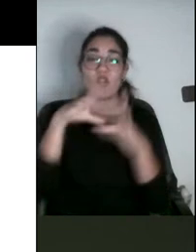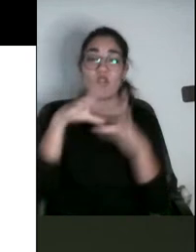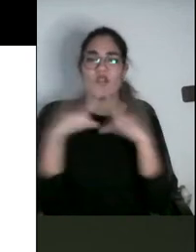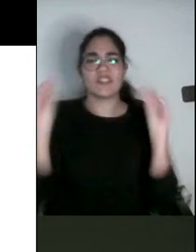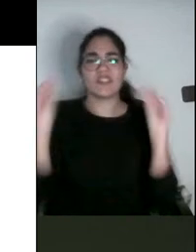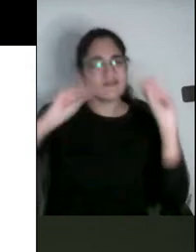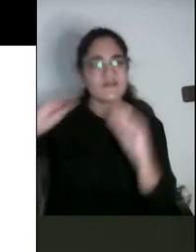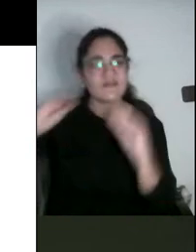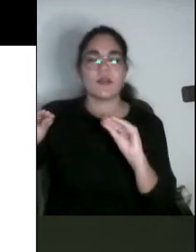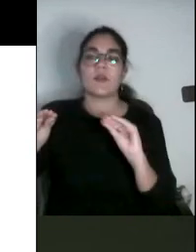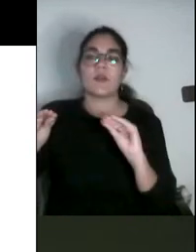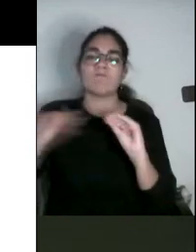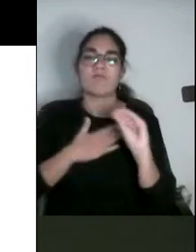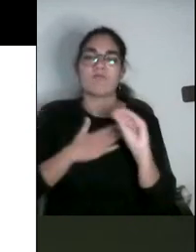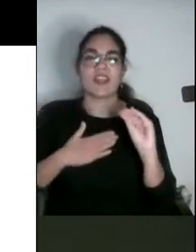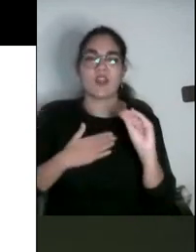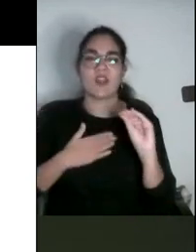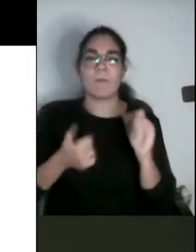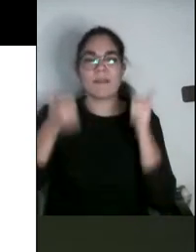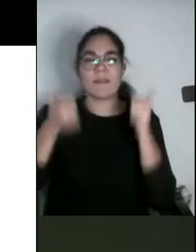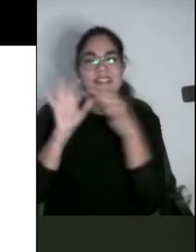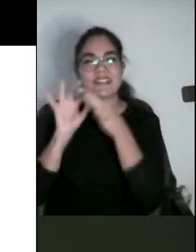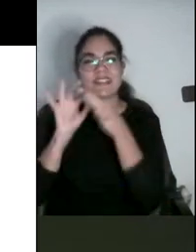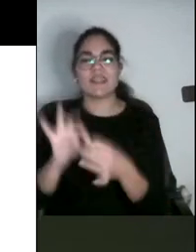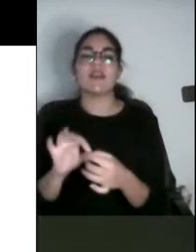dirigido a docentes de esta universidad.